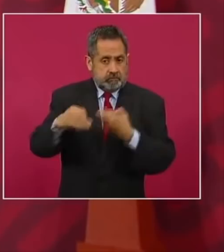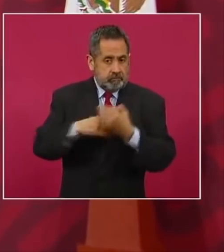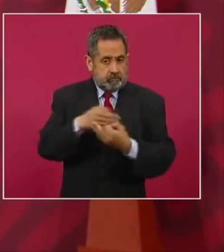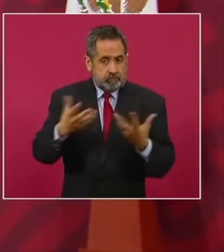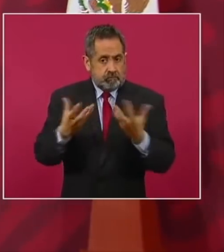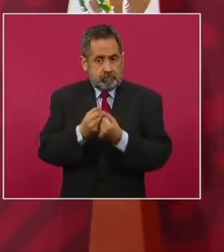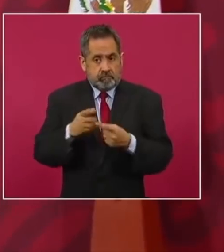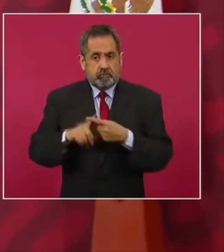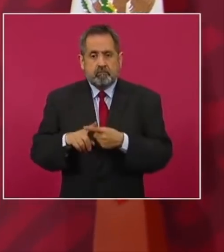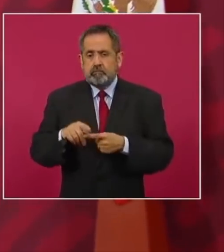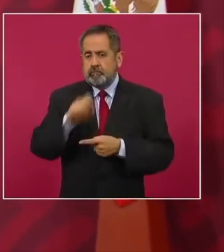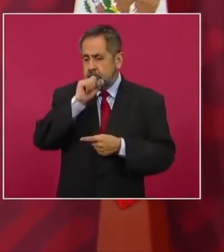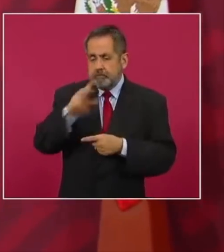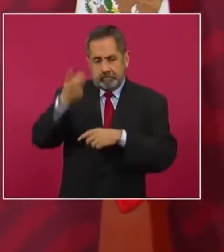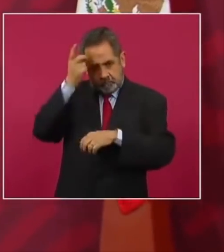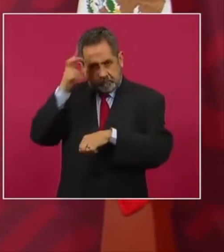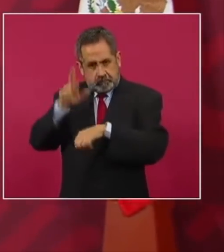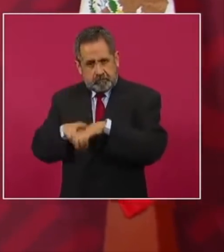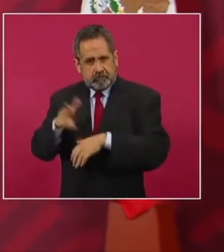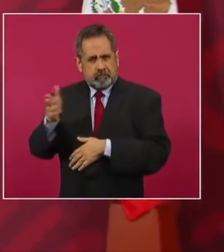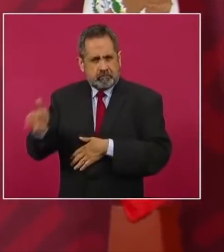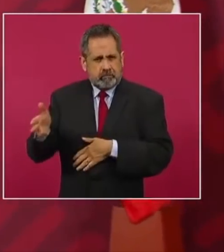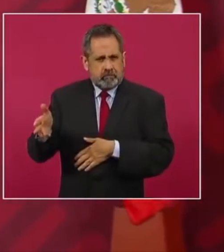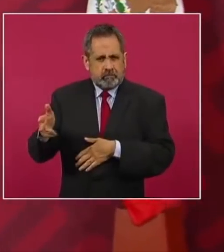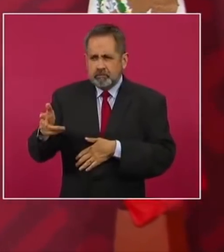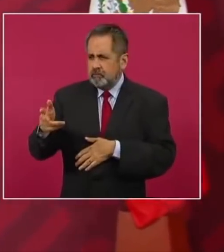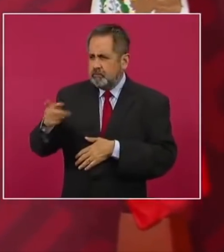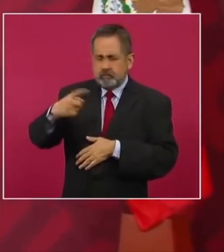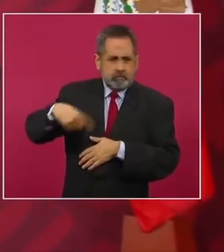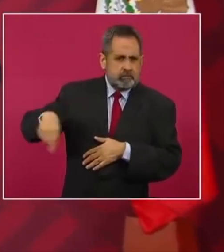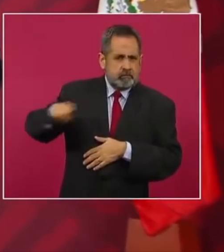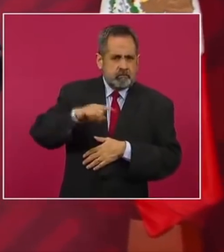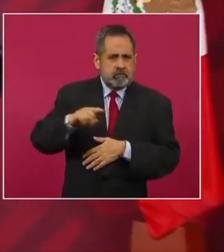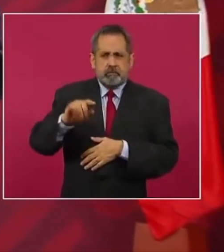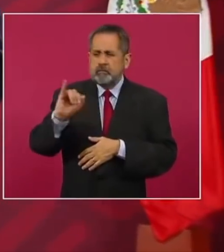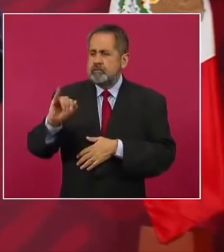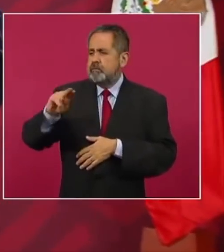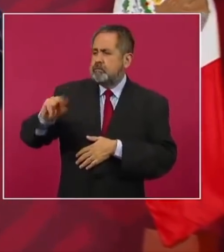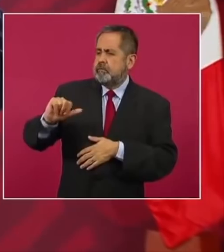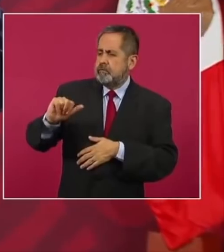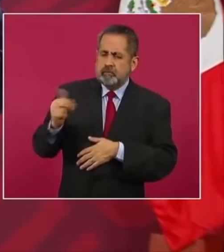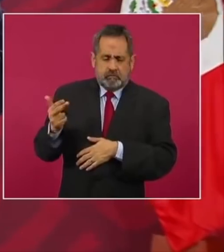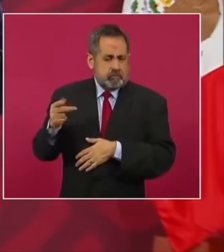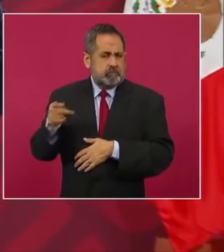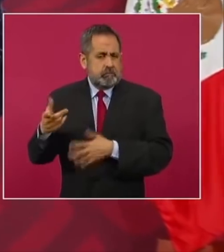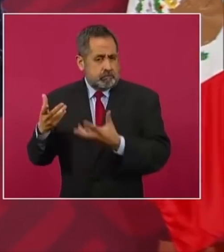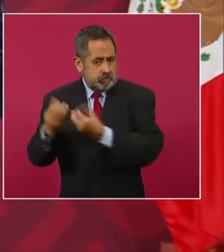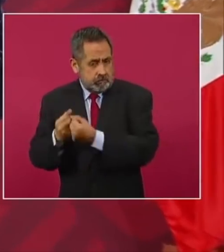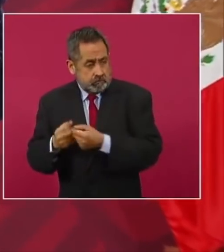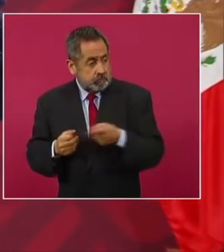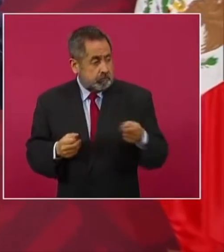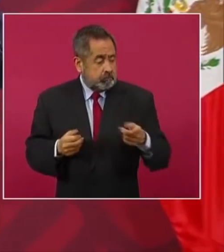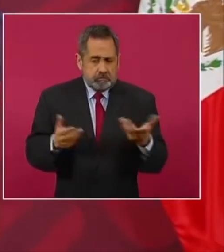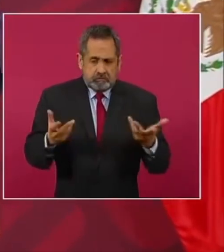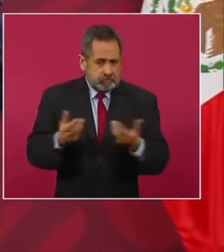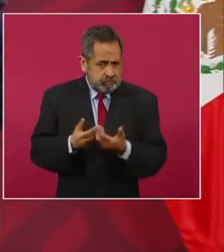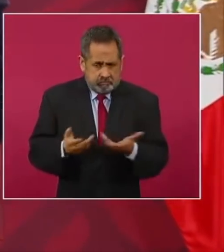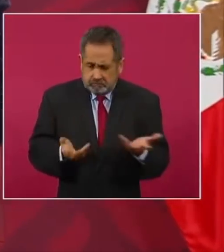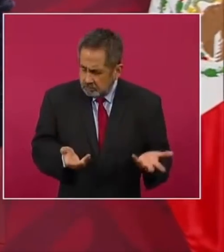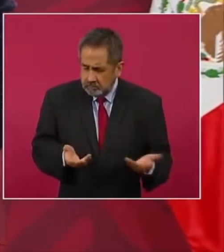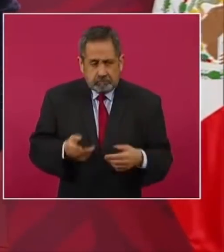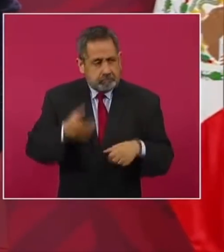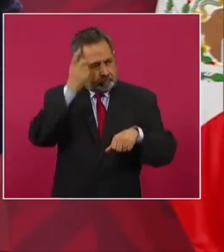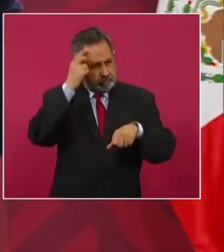el propio director o el personal del Instituto Nacional de Antropología e Historia, los